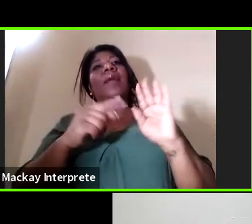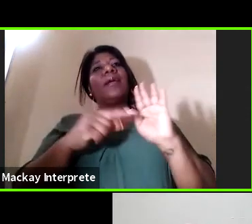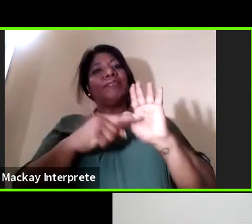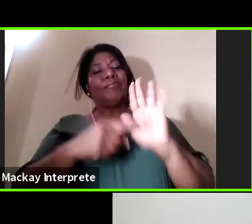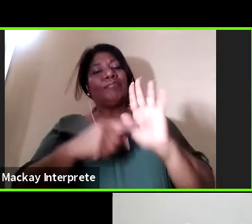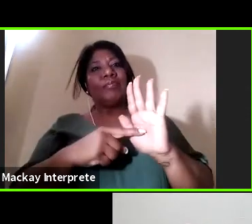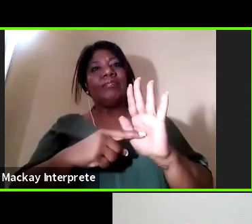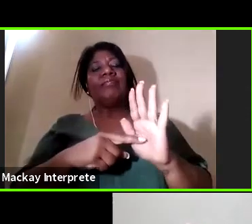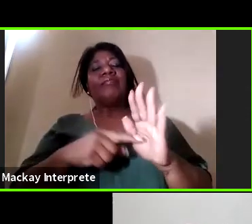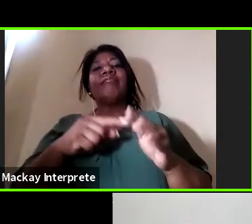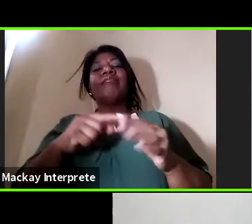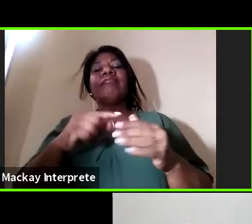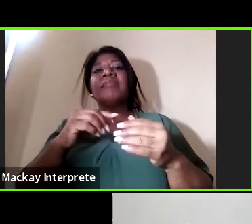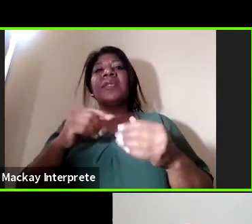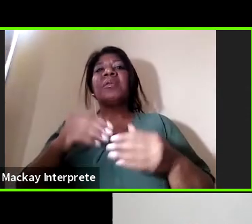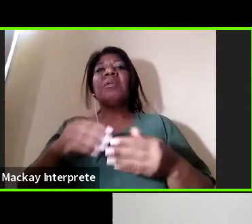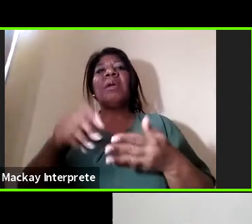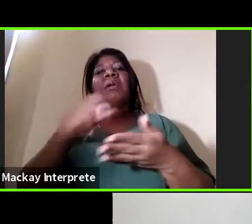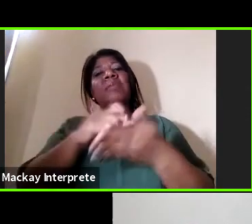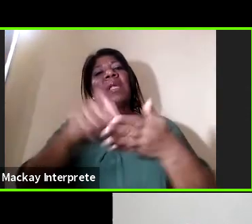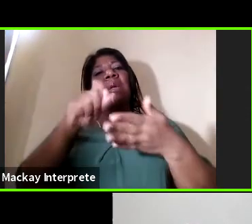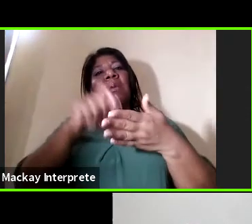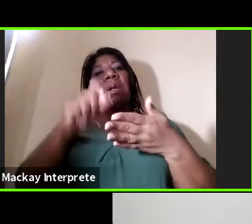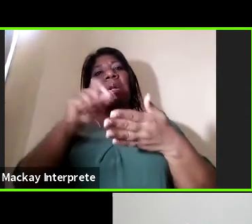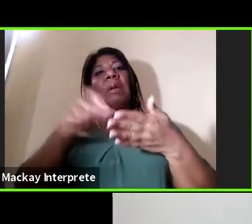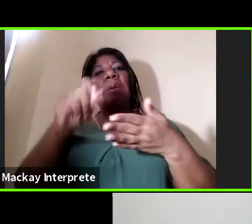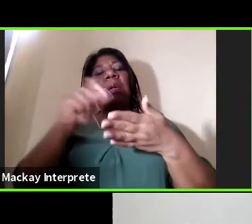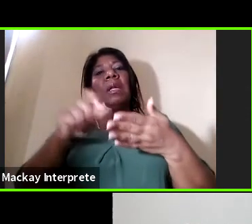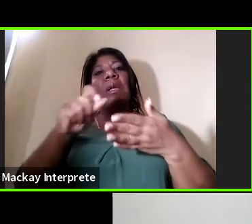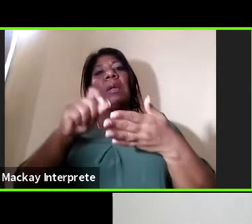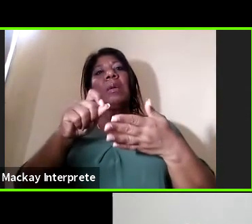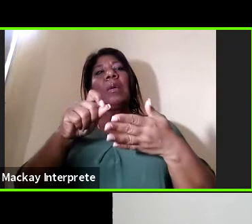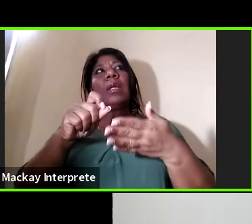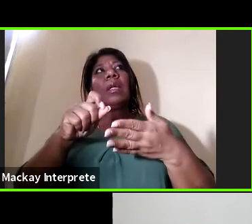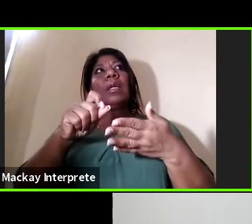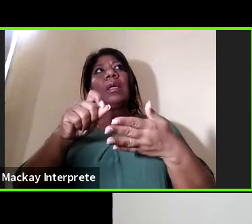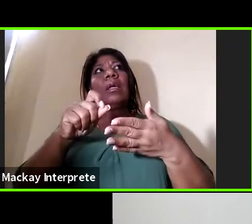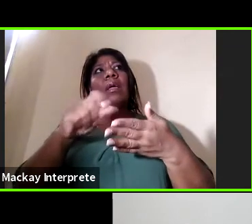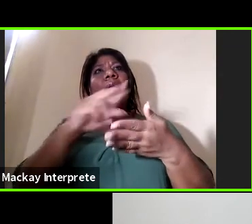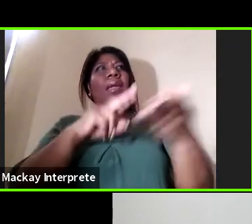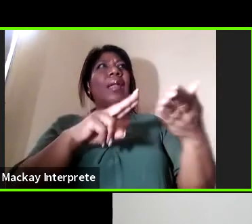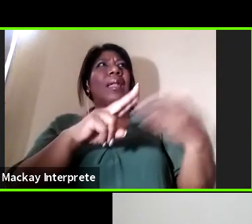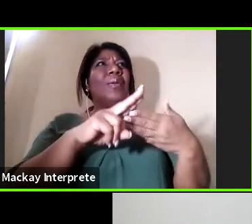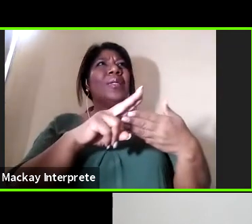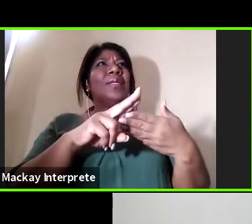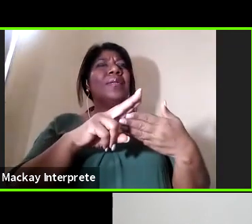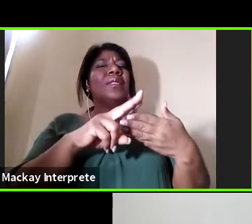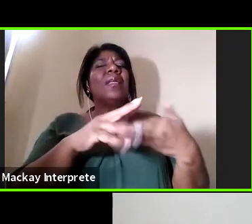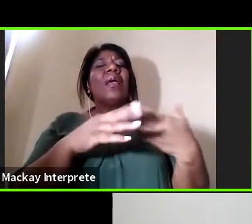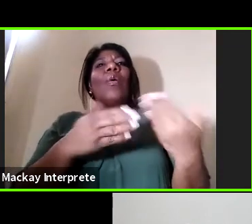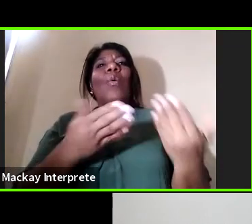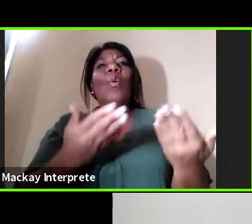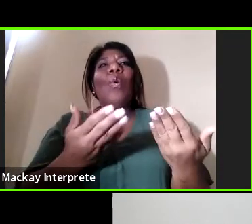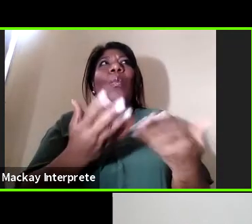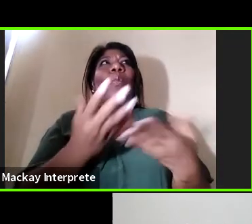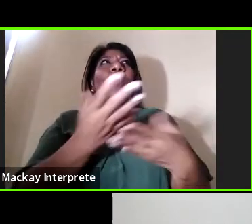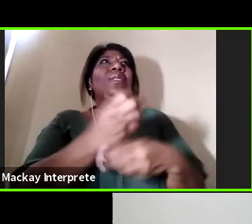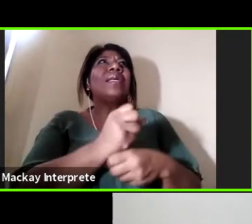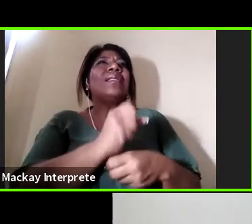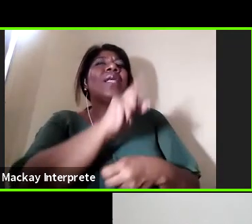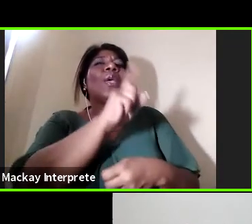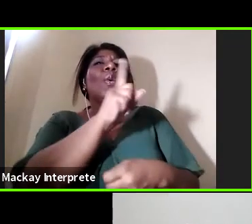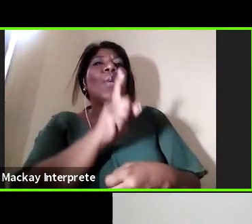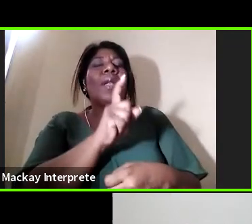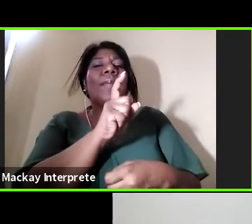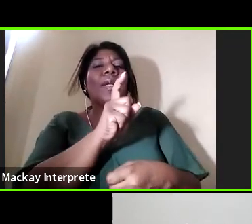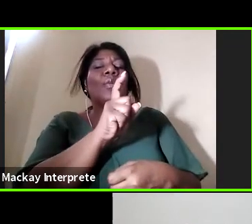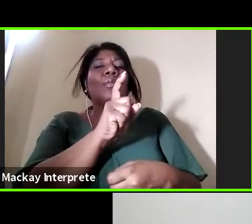la universidad que les cuesta formular una pregunta de investigación para plantearse un problema